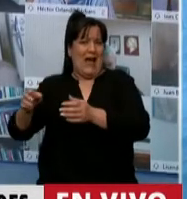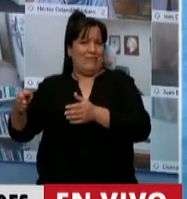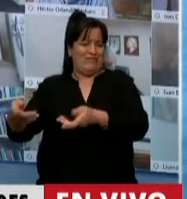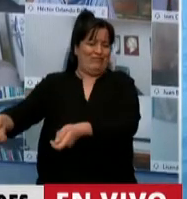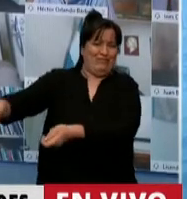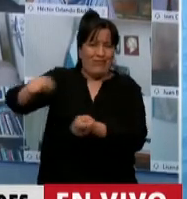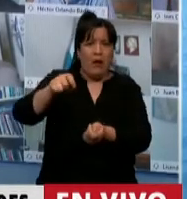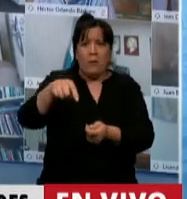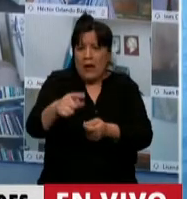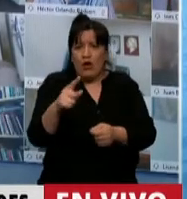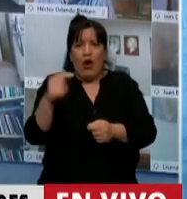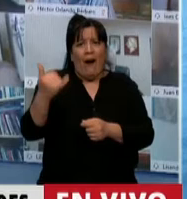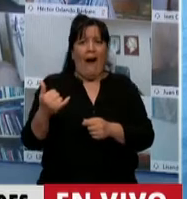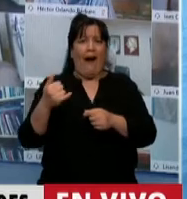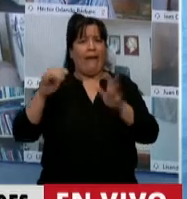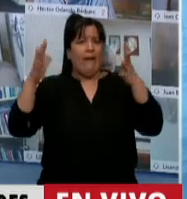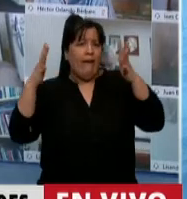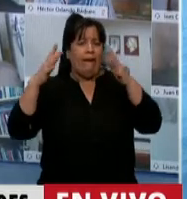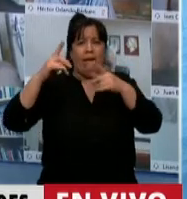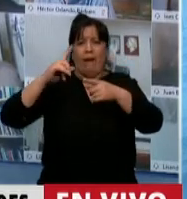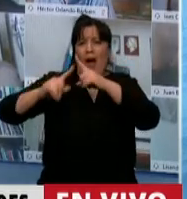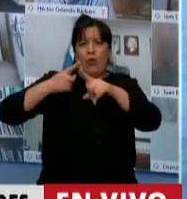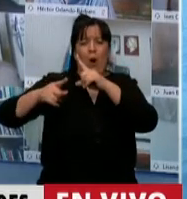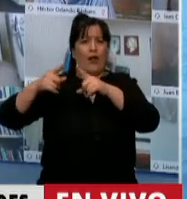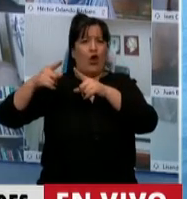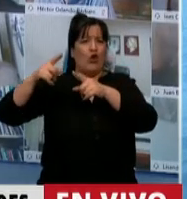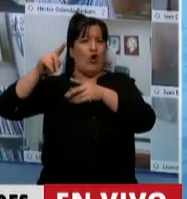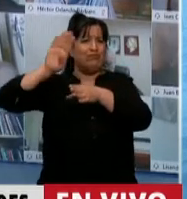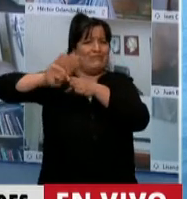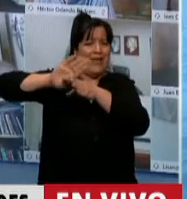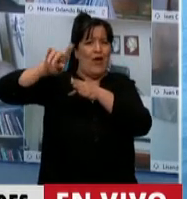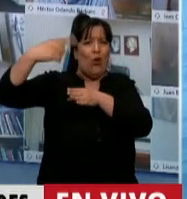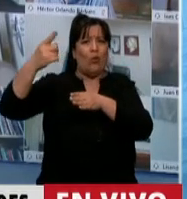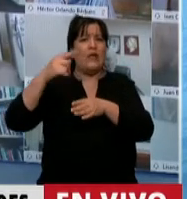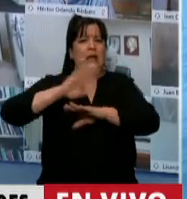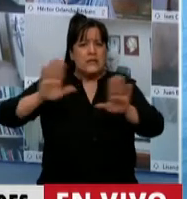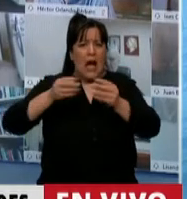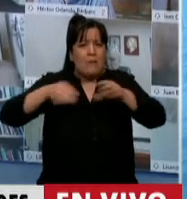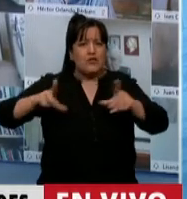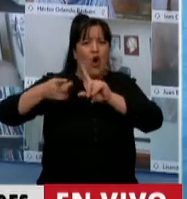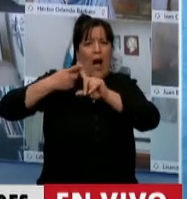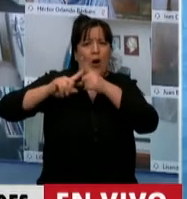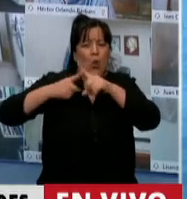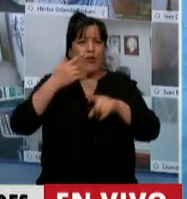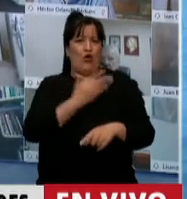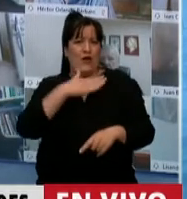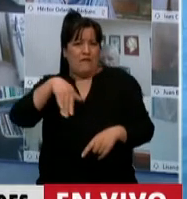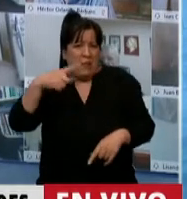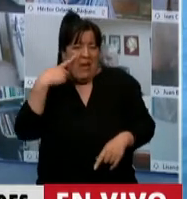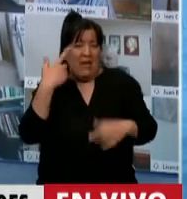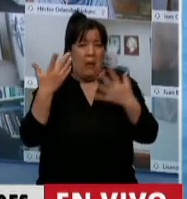acuerdo con los bonistas, se inició el acuerdo con el Fondo Monetario Internacional, entonces